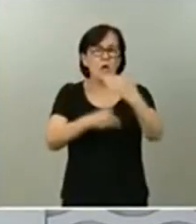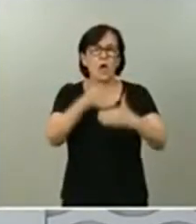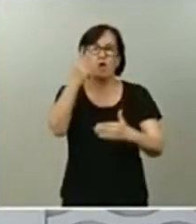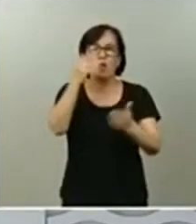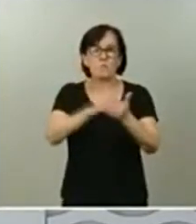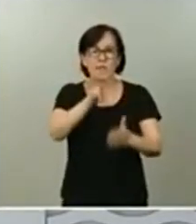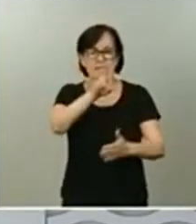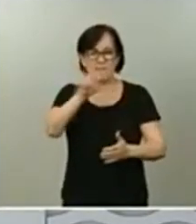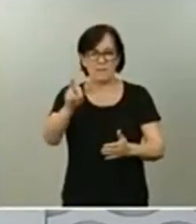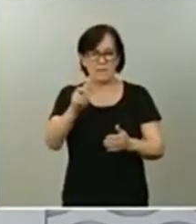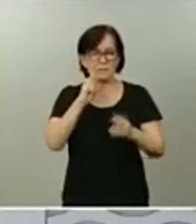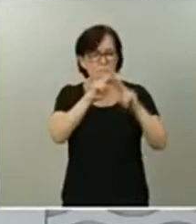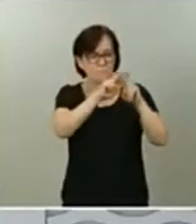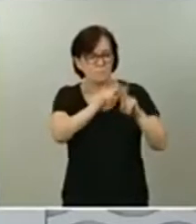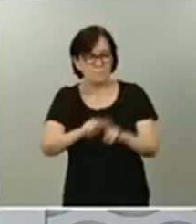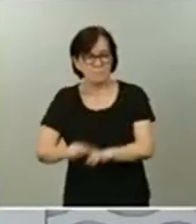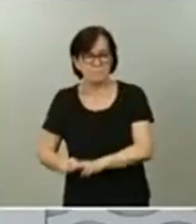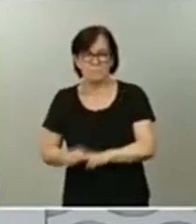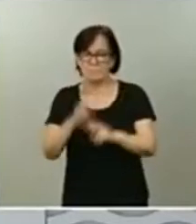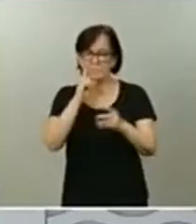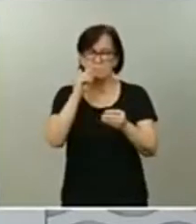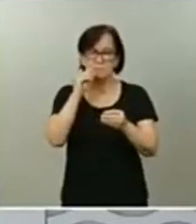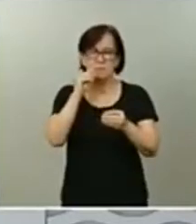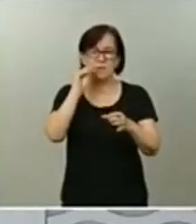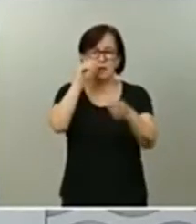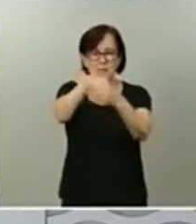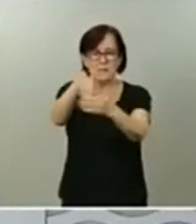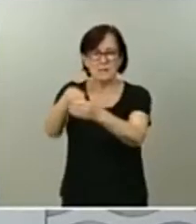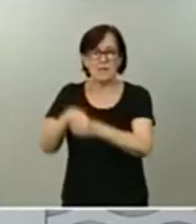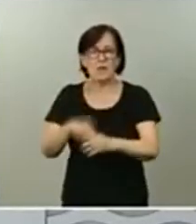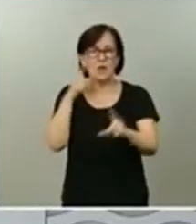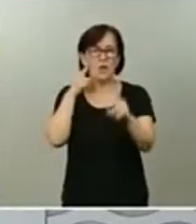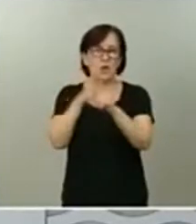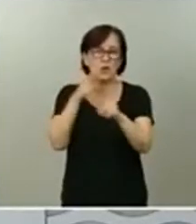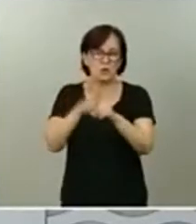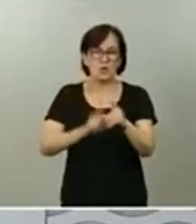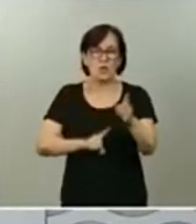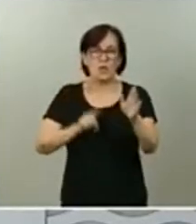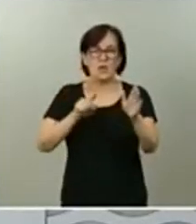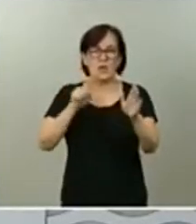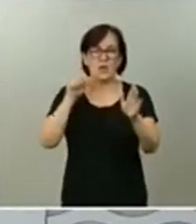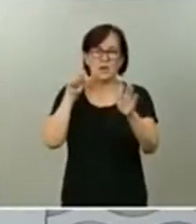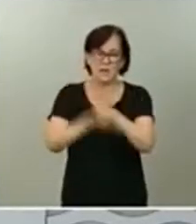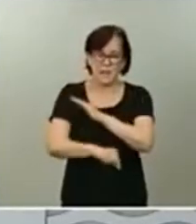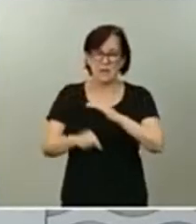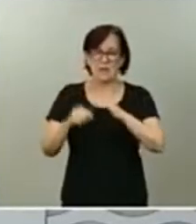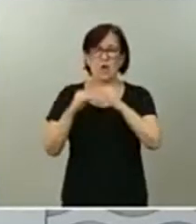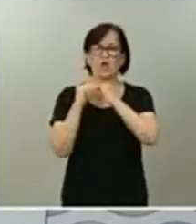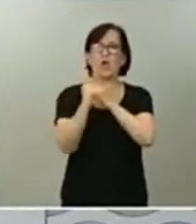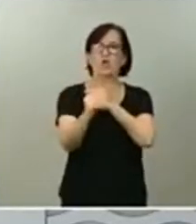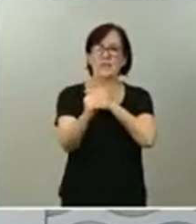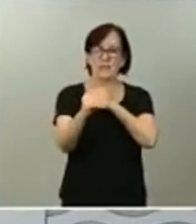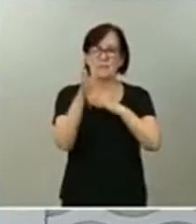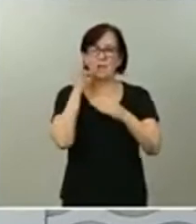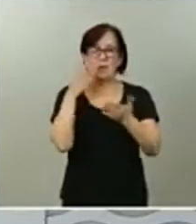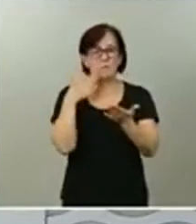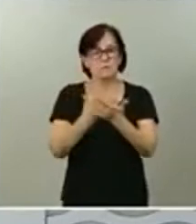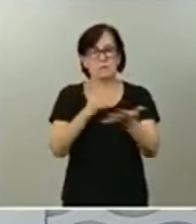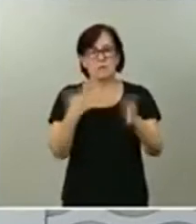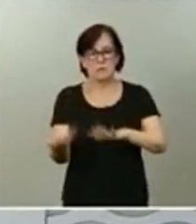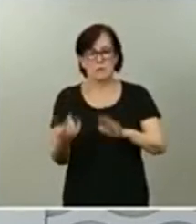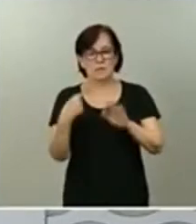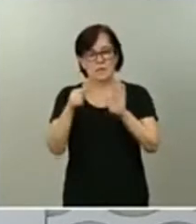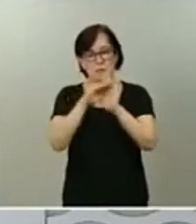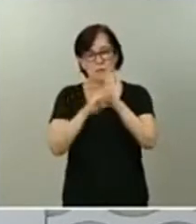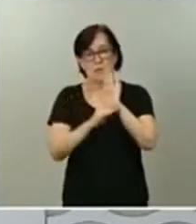examina la implementación del objetivo de desarrollo sostenible en nuestro país contemplado en la Agenda 2030.